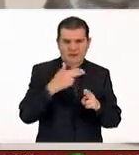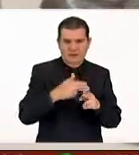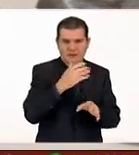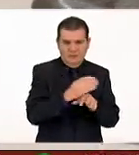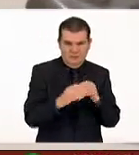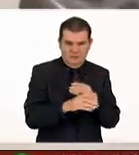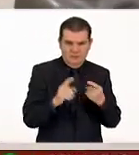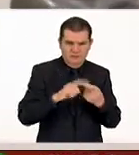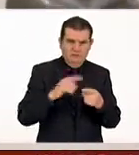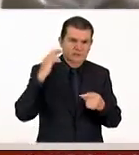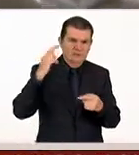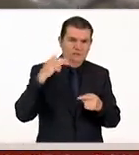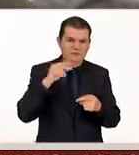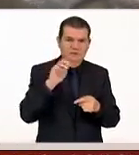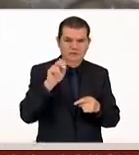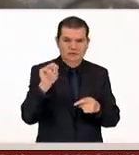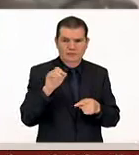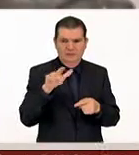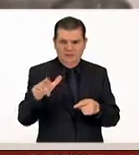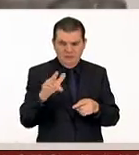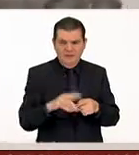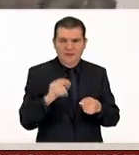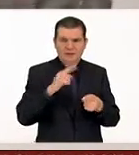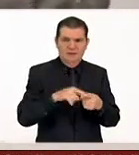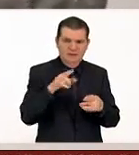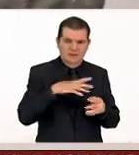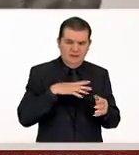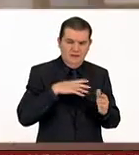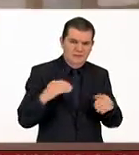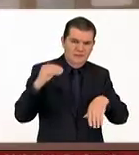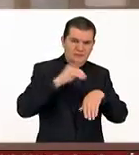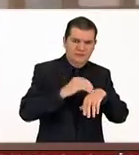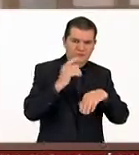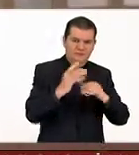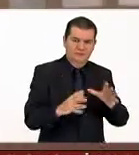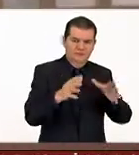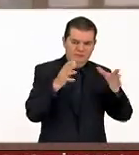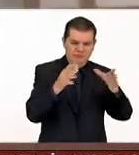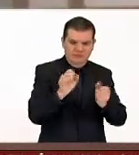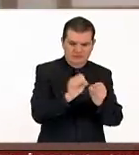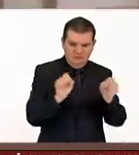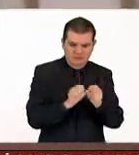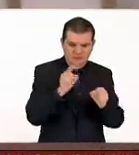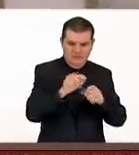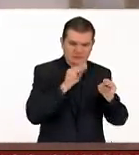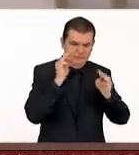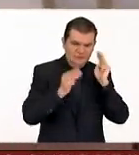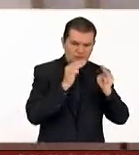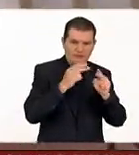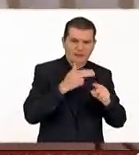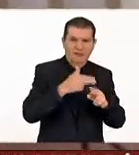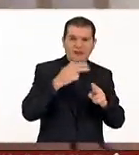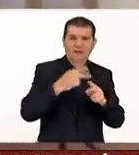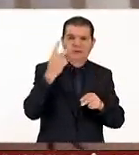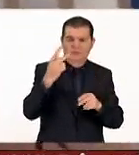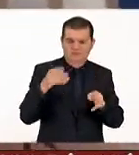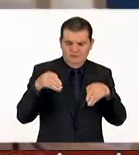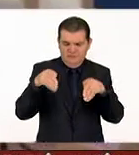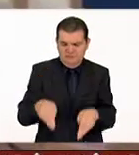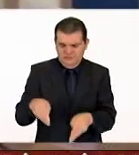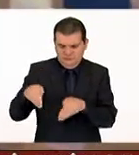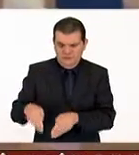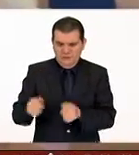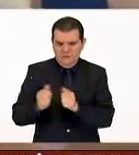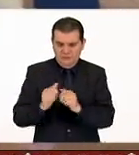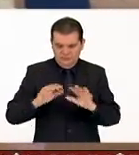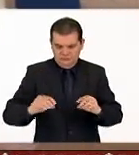objetos como la reina de Uxmal del periodo clásico que se erige en lo alto de una de las salas del museo hasta dos entierros con sus